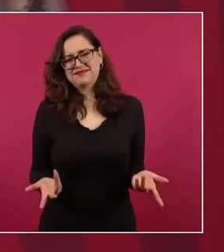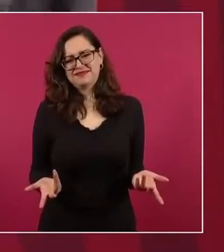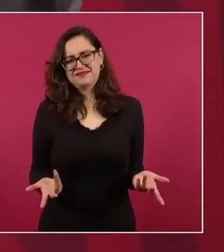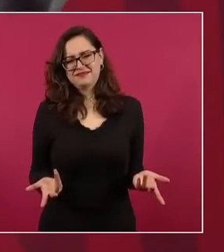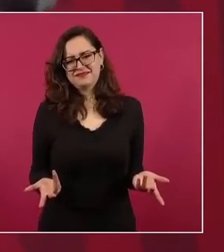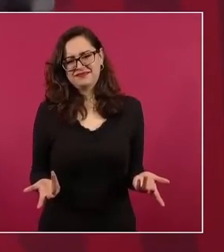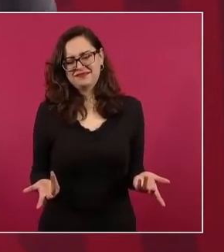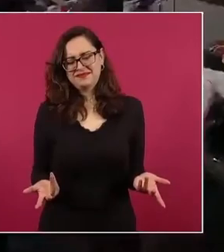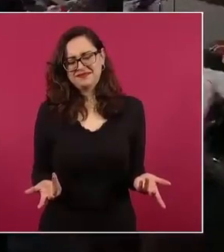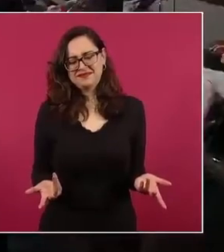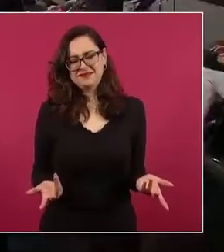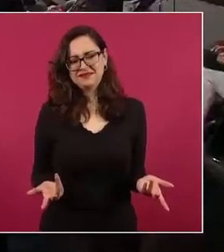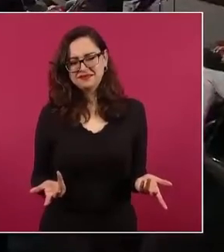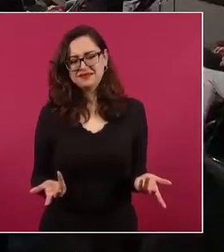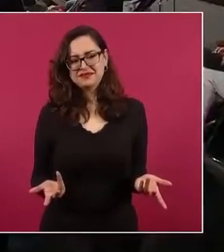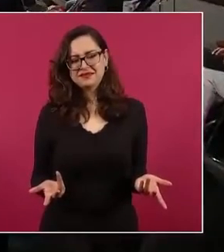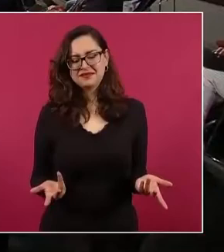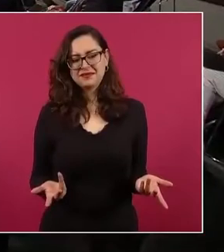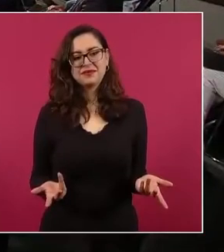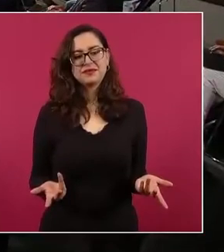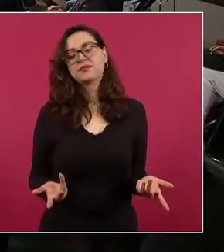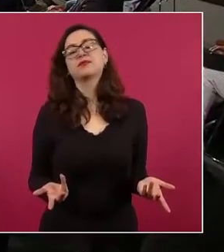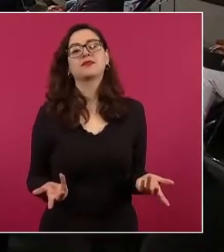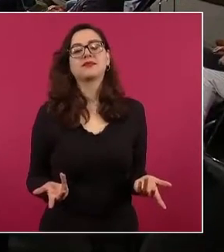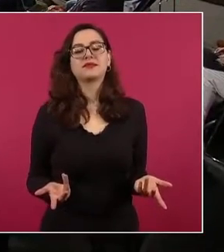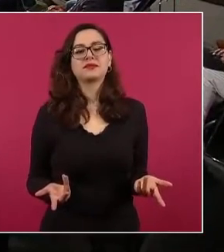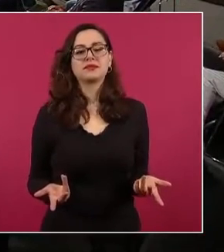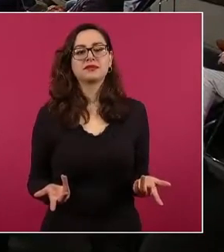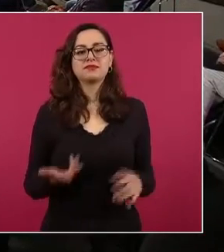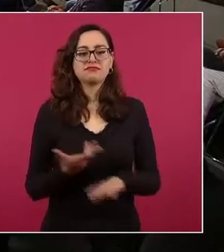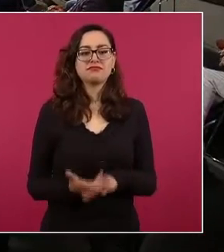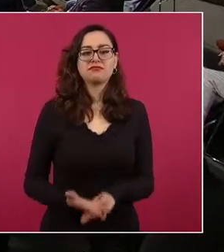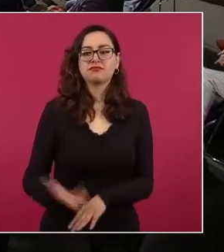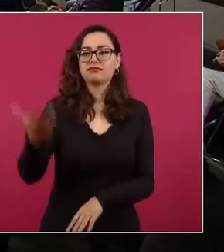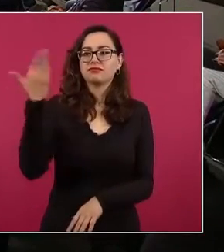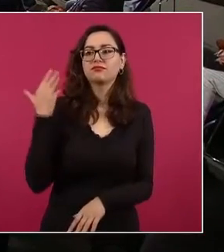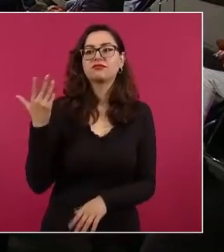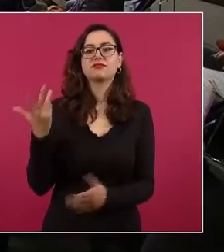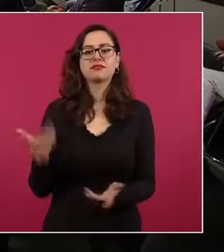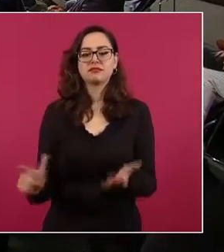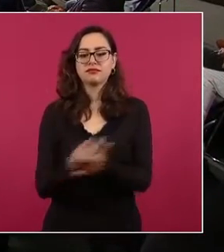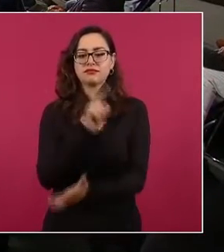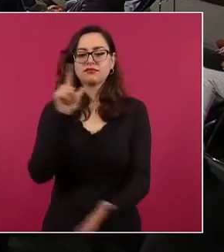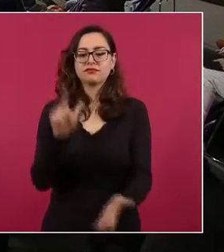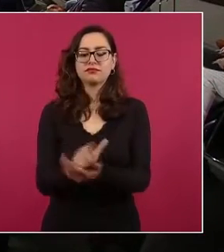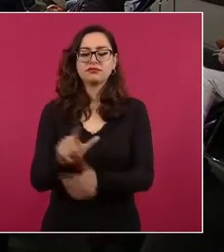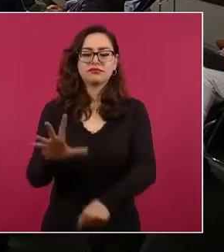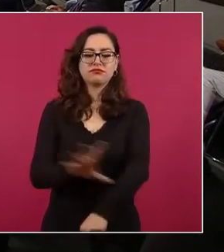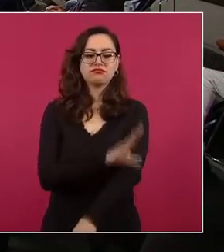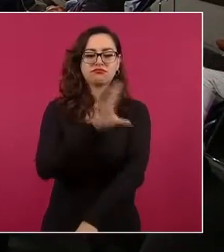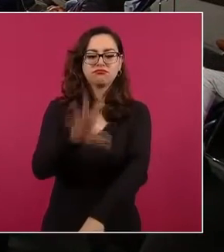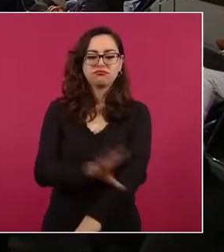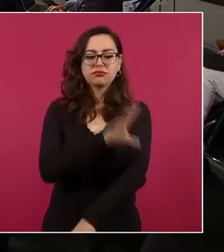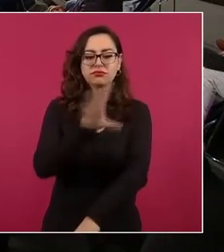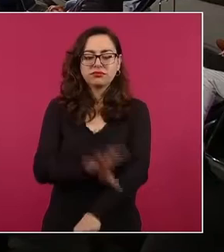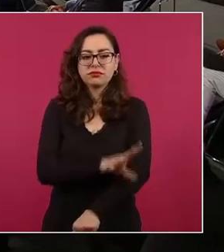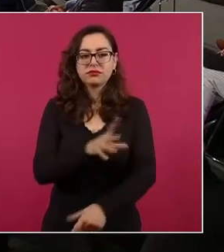Es como cuando se votó la reforma eléctrica, que no sabían